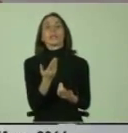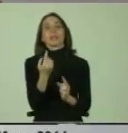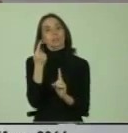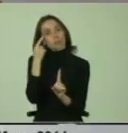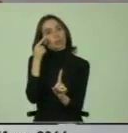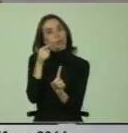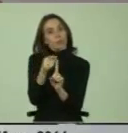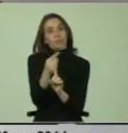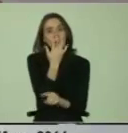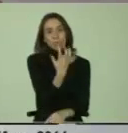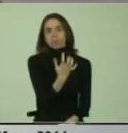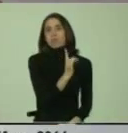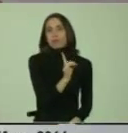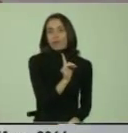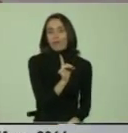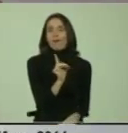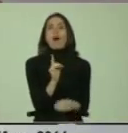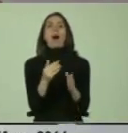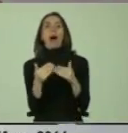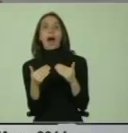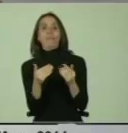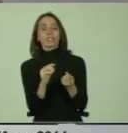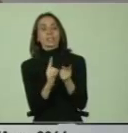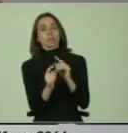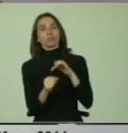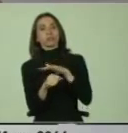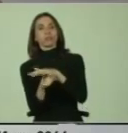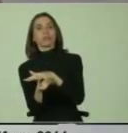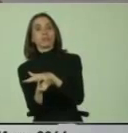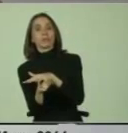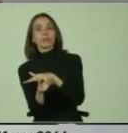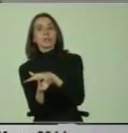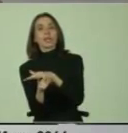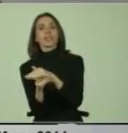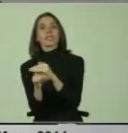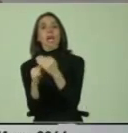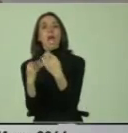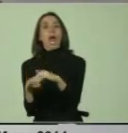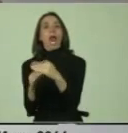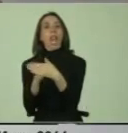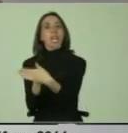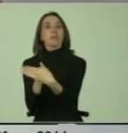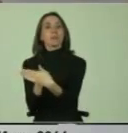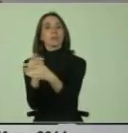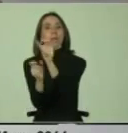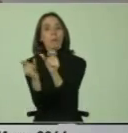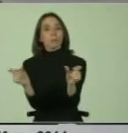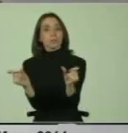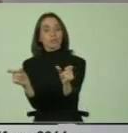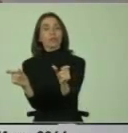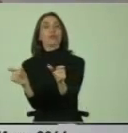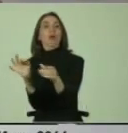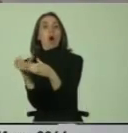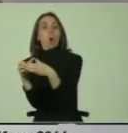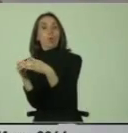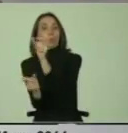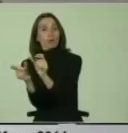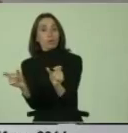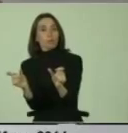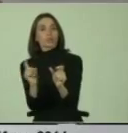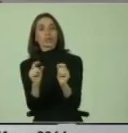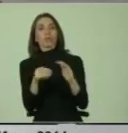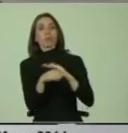propósito intencional, pero puede tener como efecto limitar a determinadas personas o grupos el acceso a los diferentes niveles